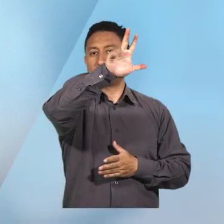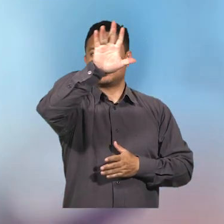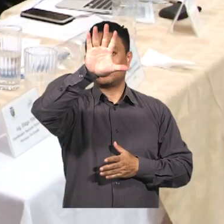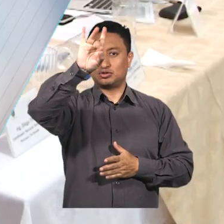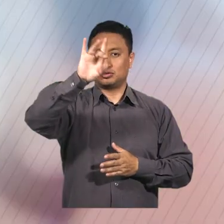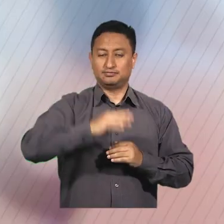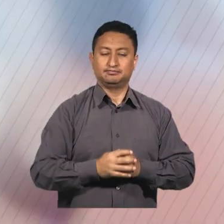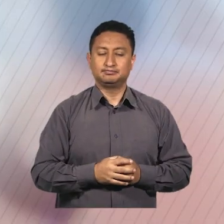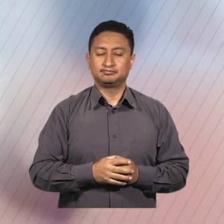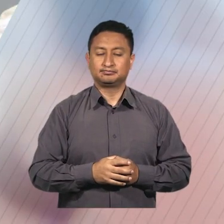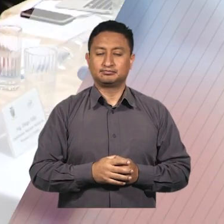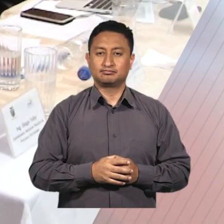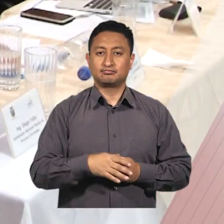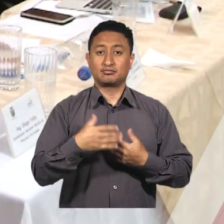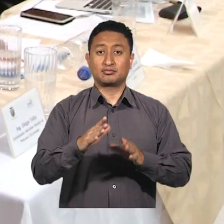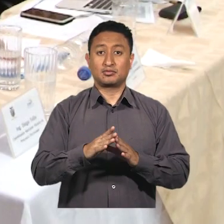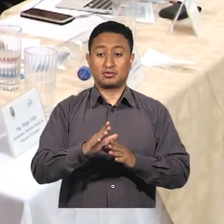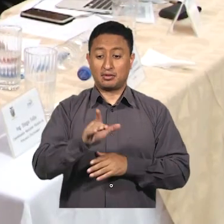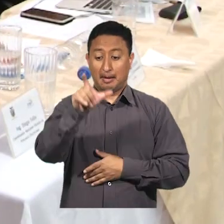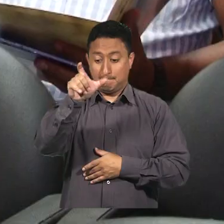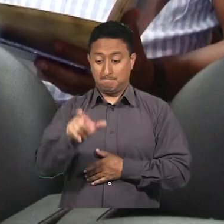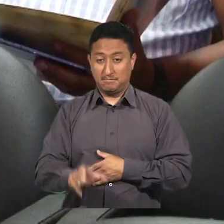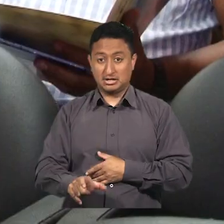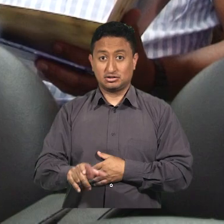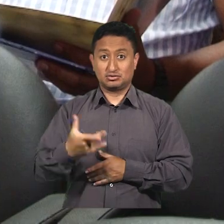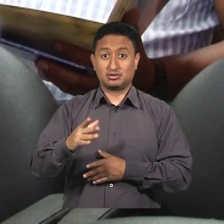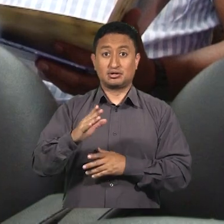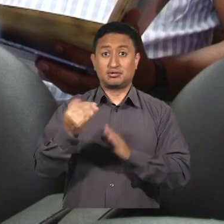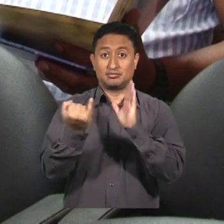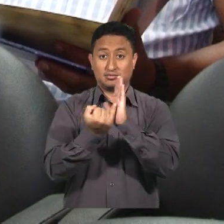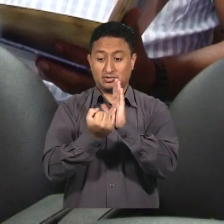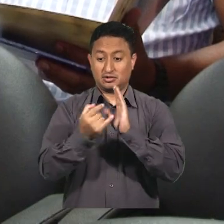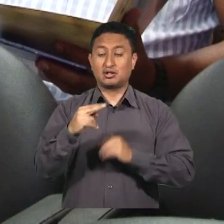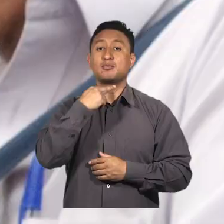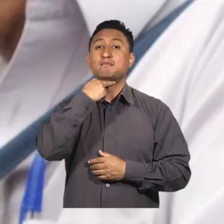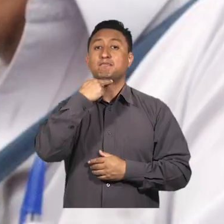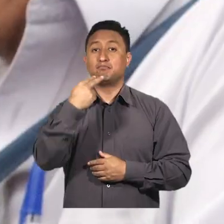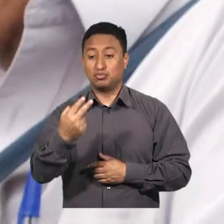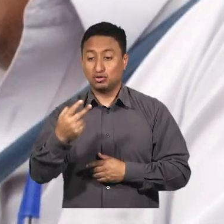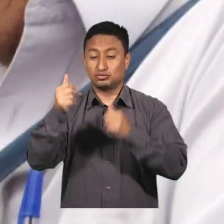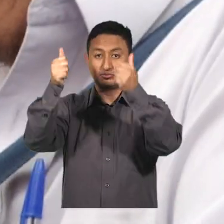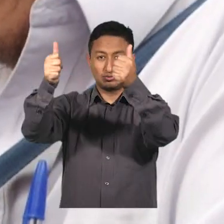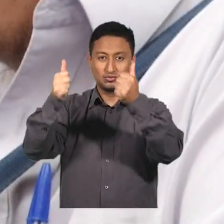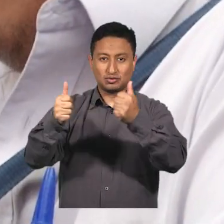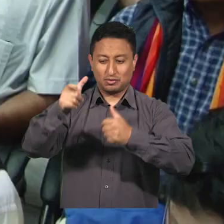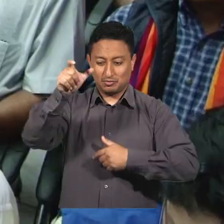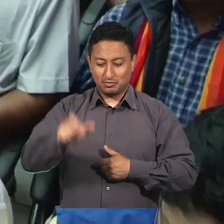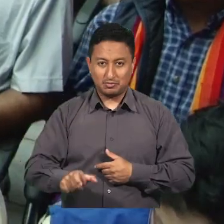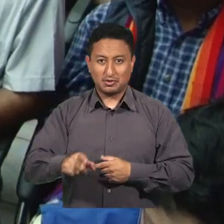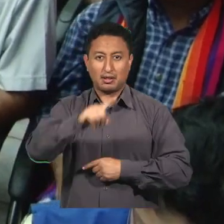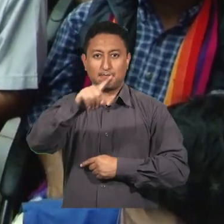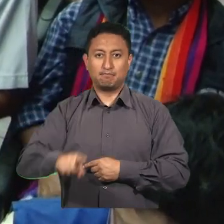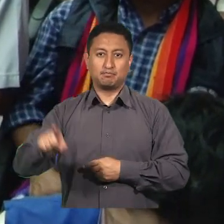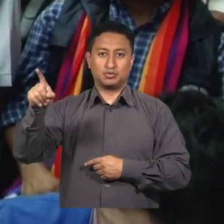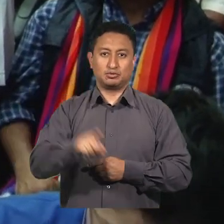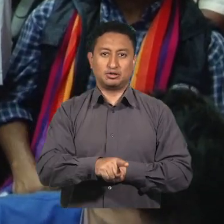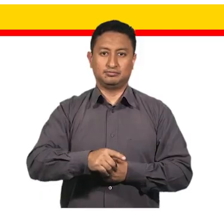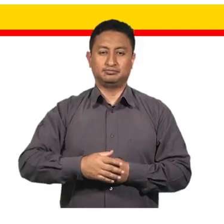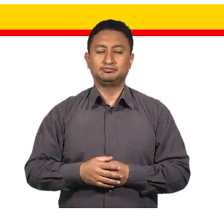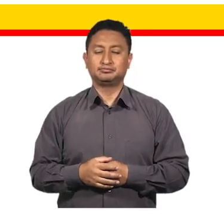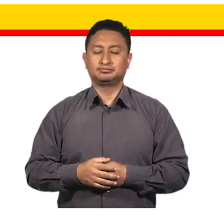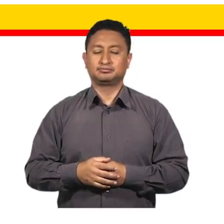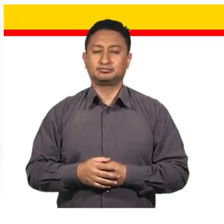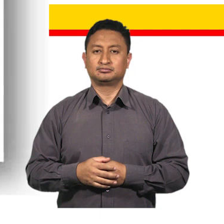Está prohibida la exposición que implique la utilización de la imagen, voz o nombres de posibles candidatos.